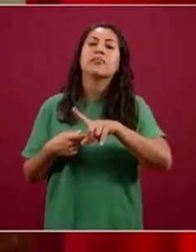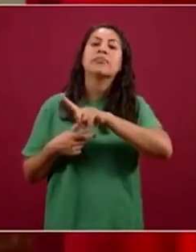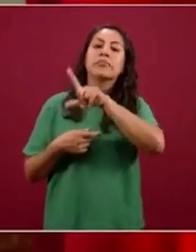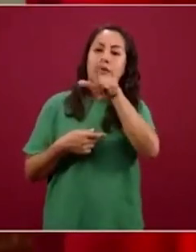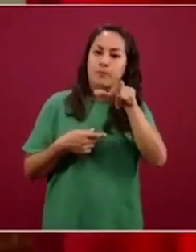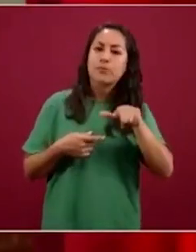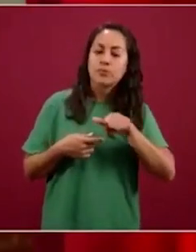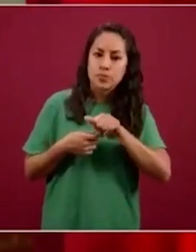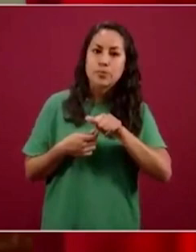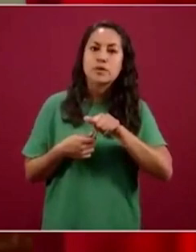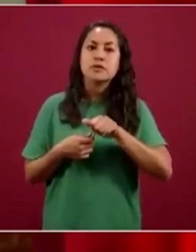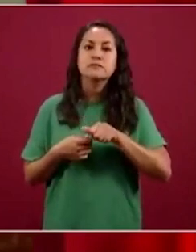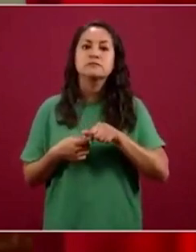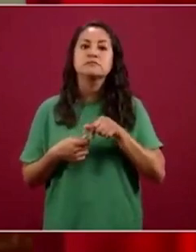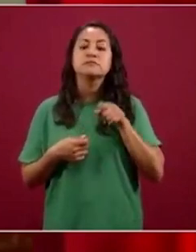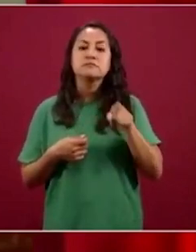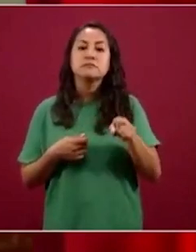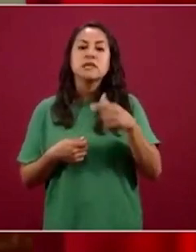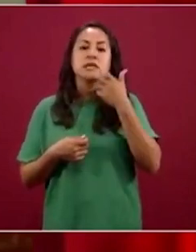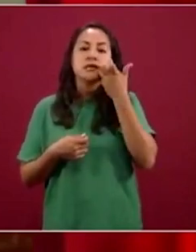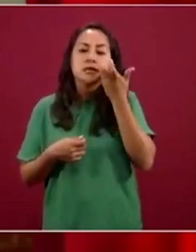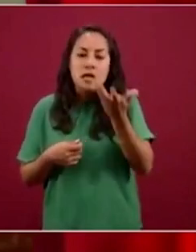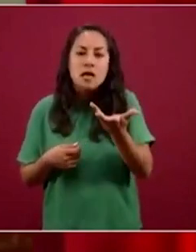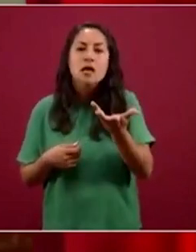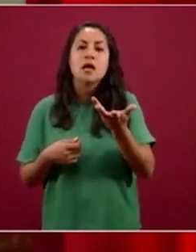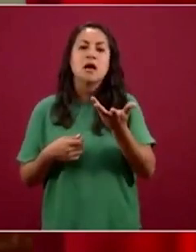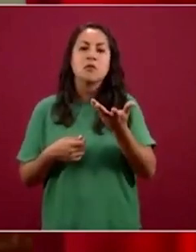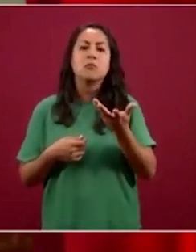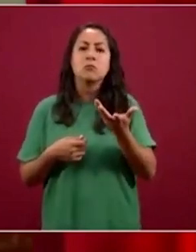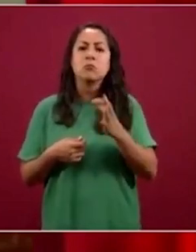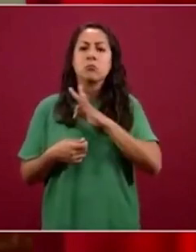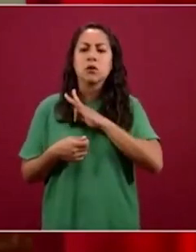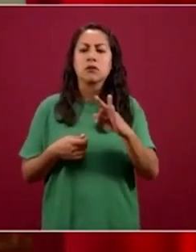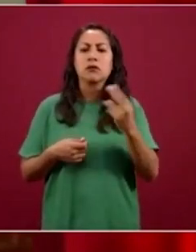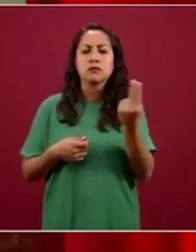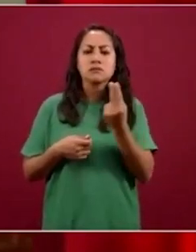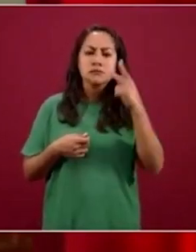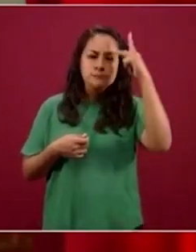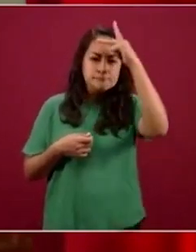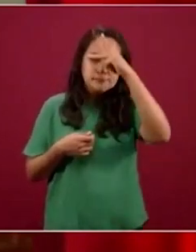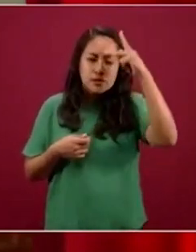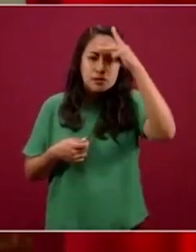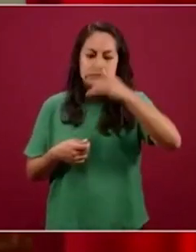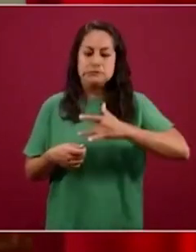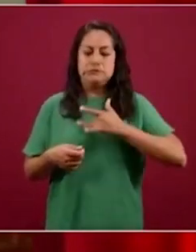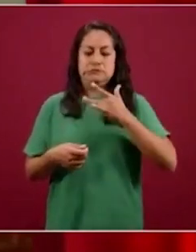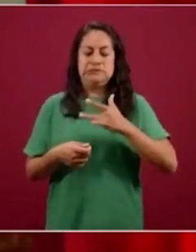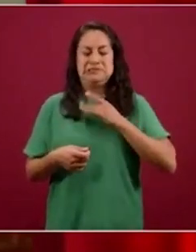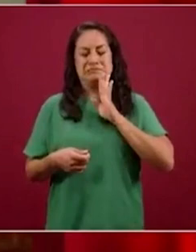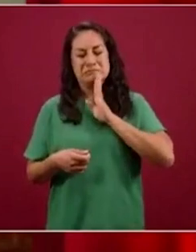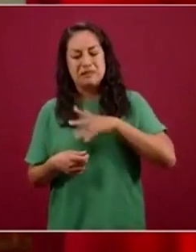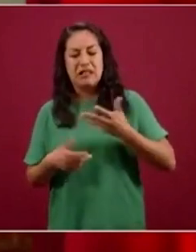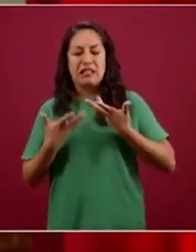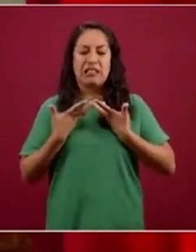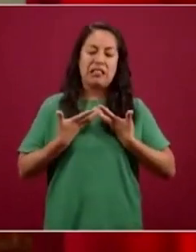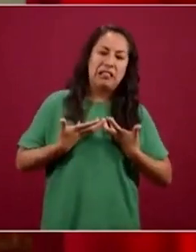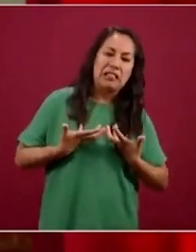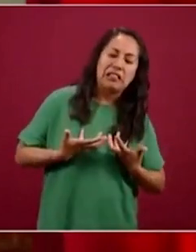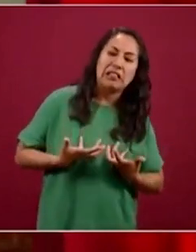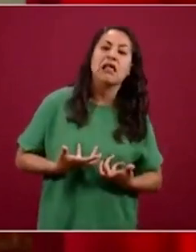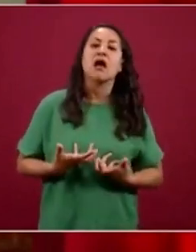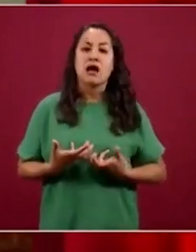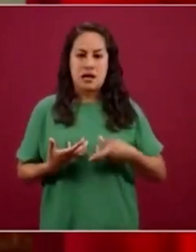-800, una opción que decía si requería de apoyo emocional. Sabemos que la